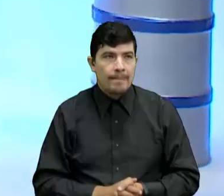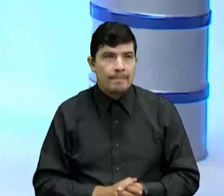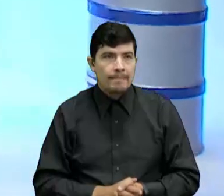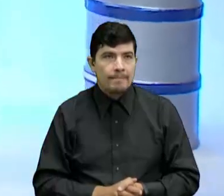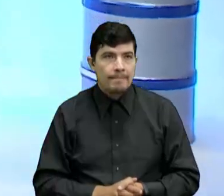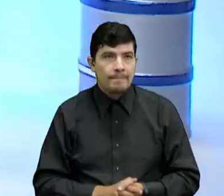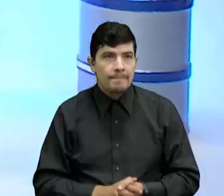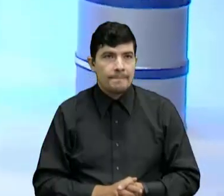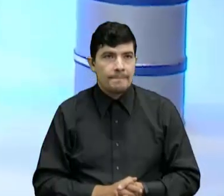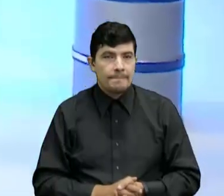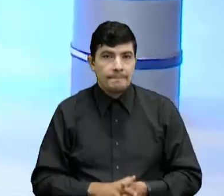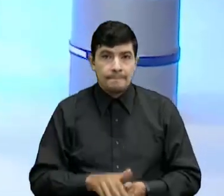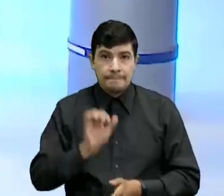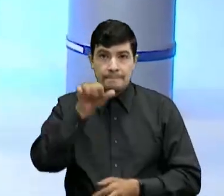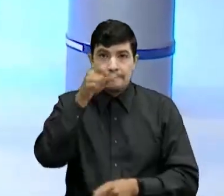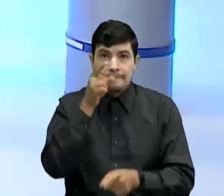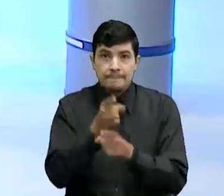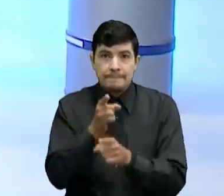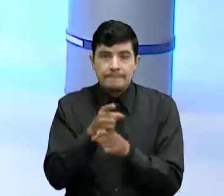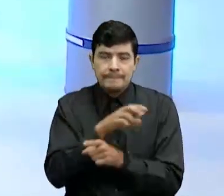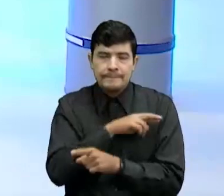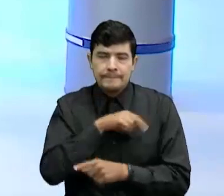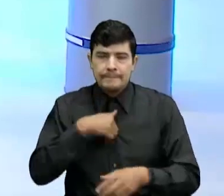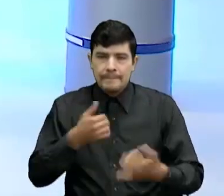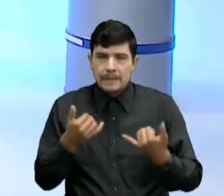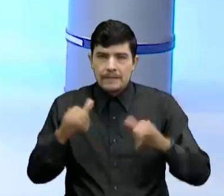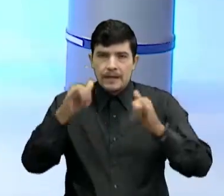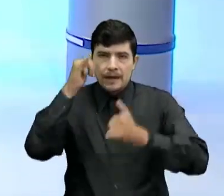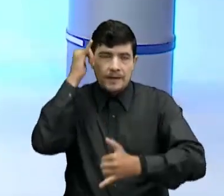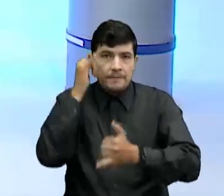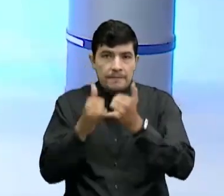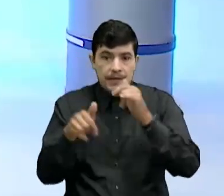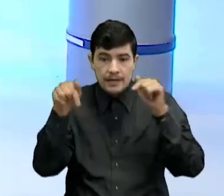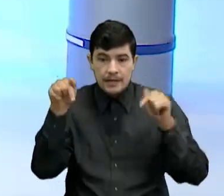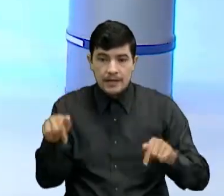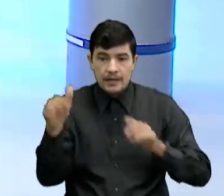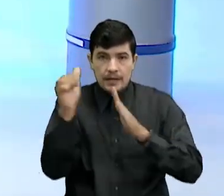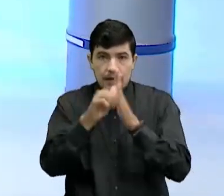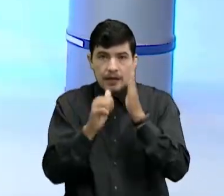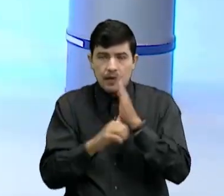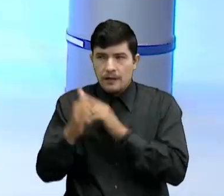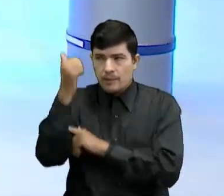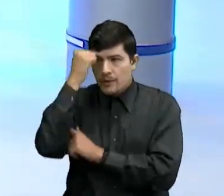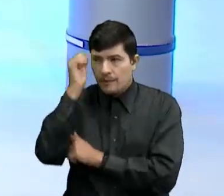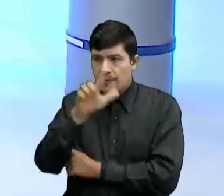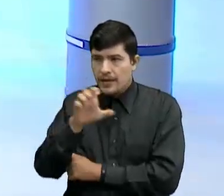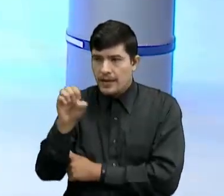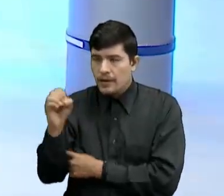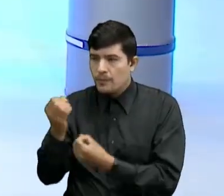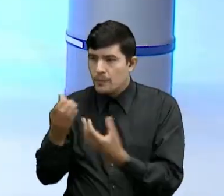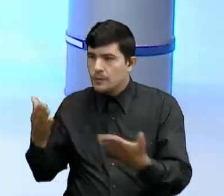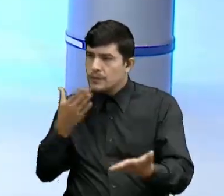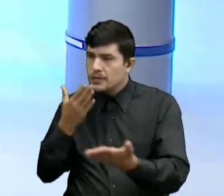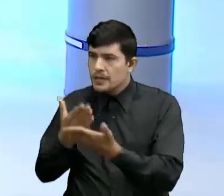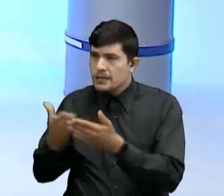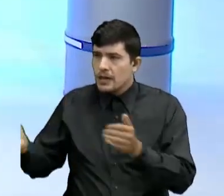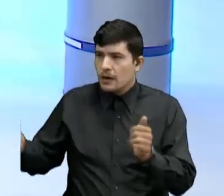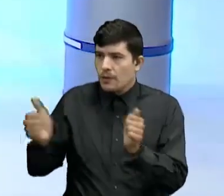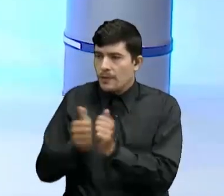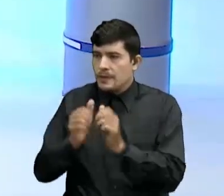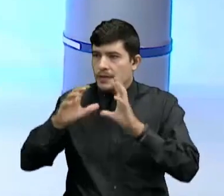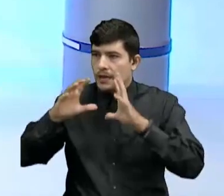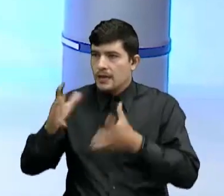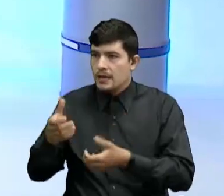Muy bien Mis amores hermosos Llegamos al final De nuestro programa Profe Leo Gracias por acompañarnos En esta clase De refuerzo